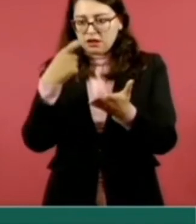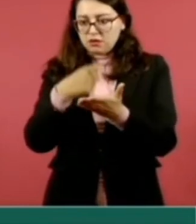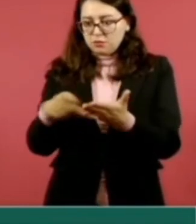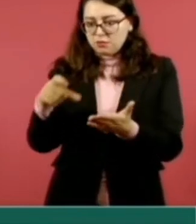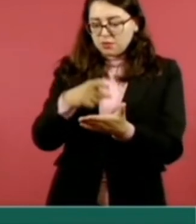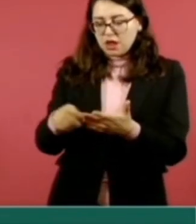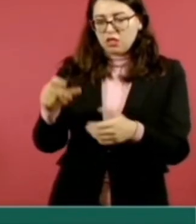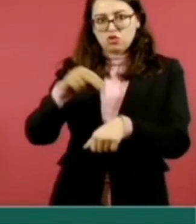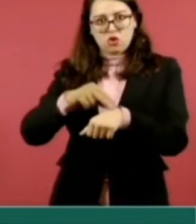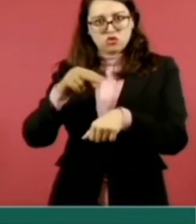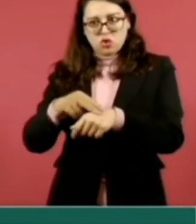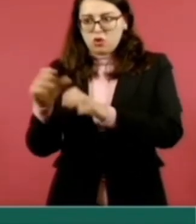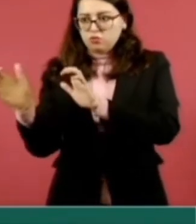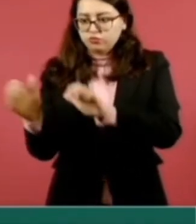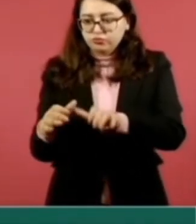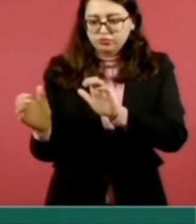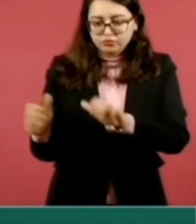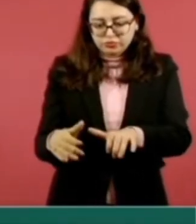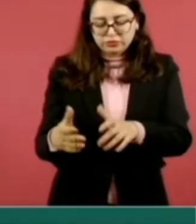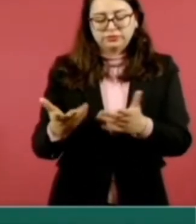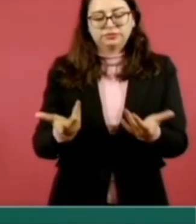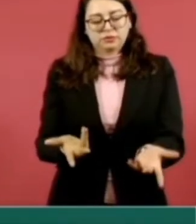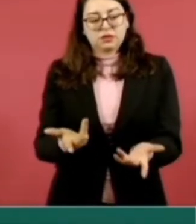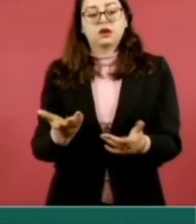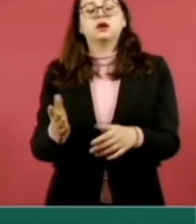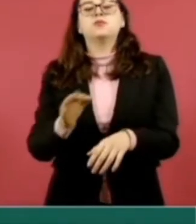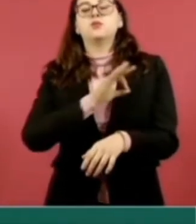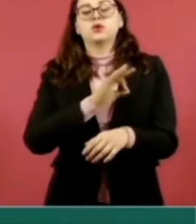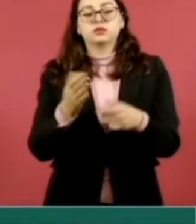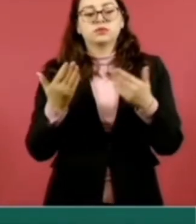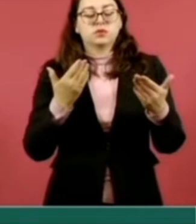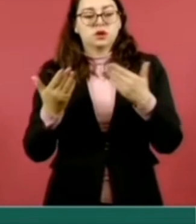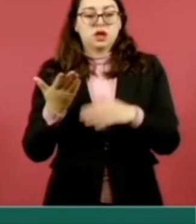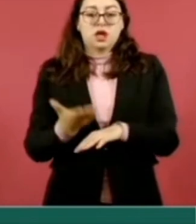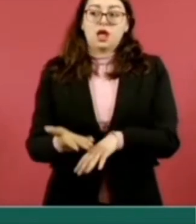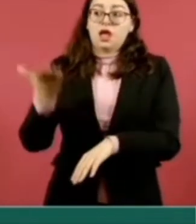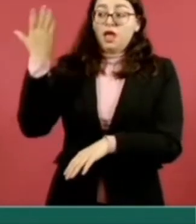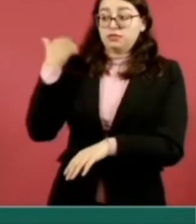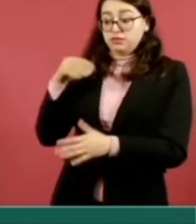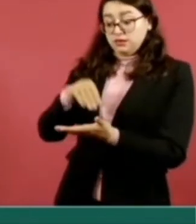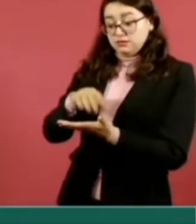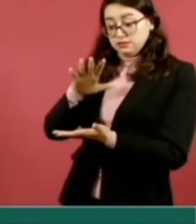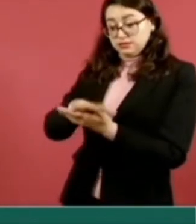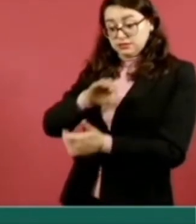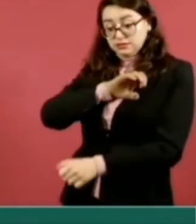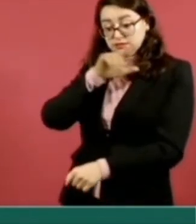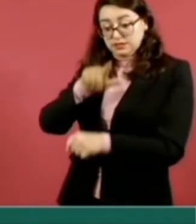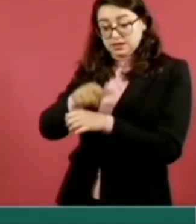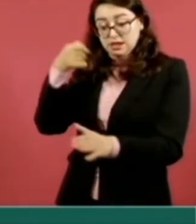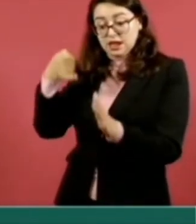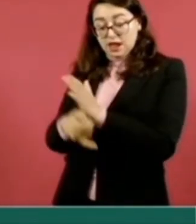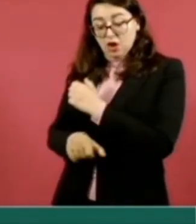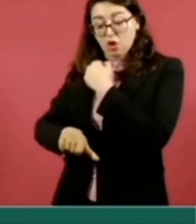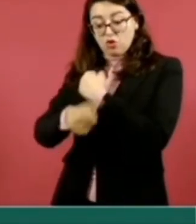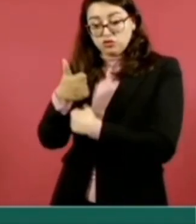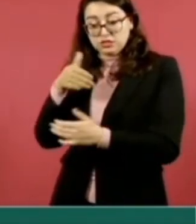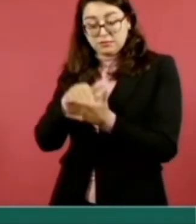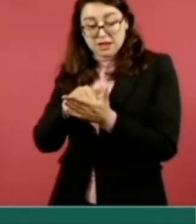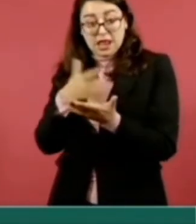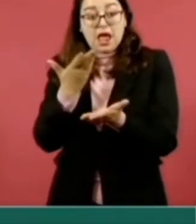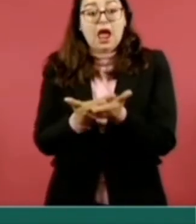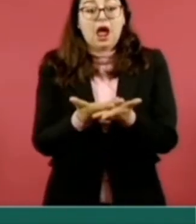La productividad mensual de consulta de especialidad pasó de 11 mil a 18 mil consultas al mes,